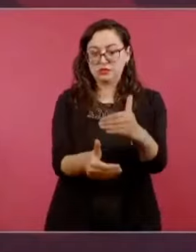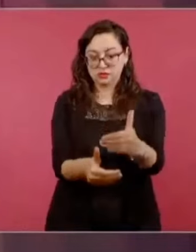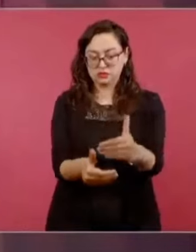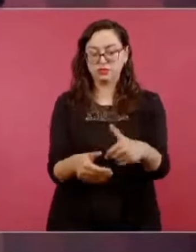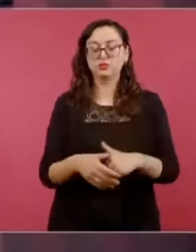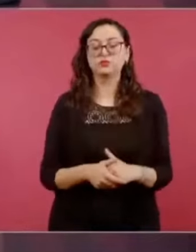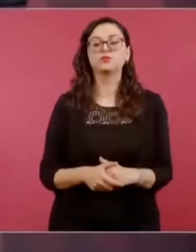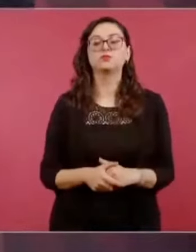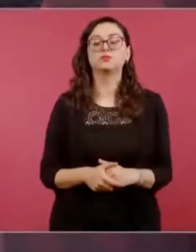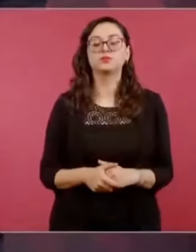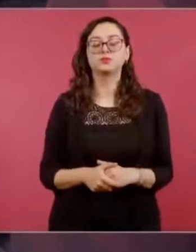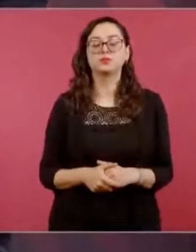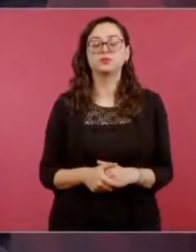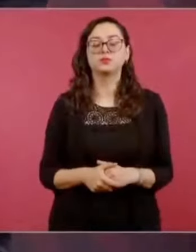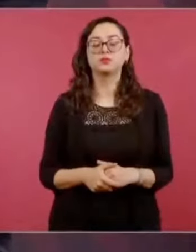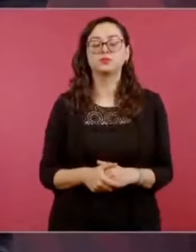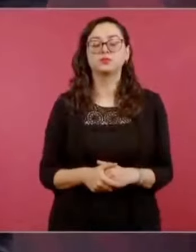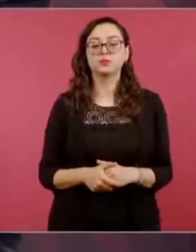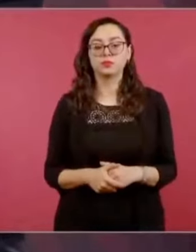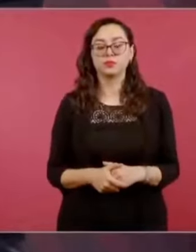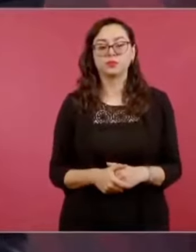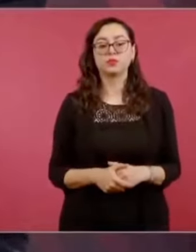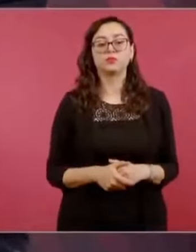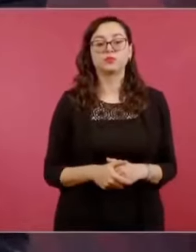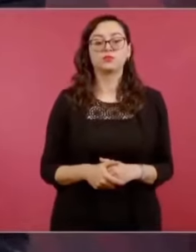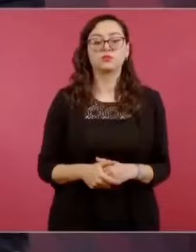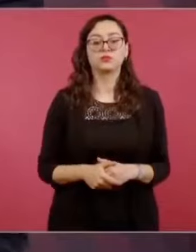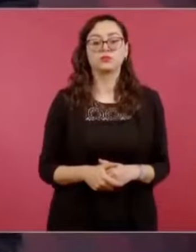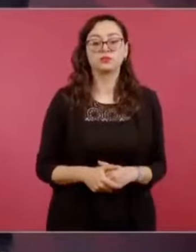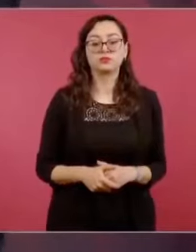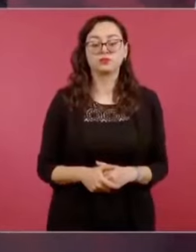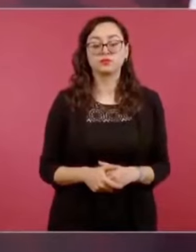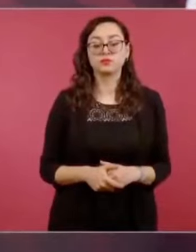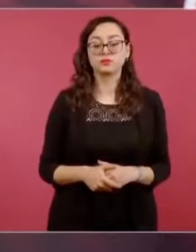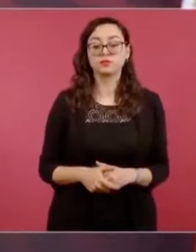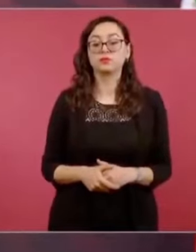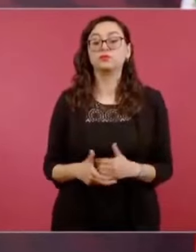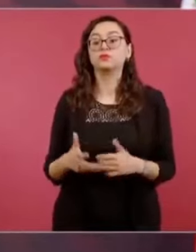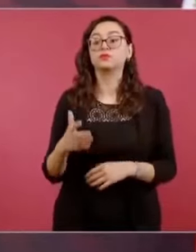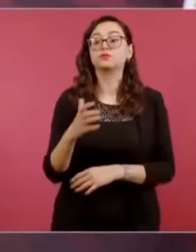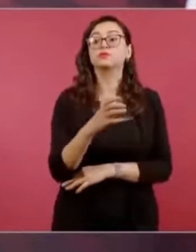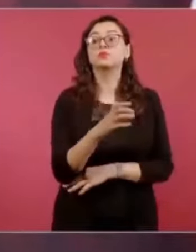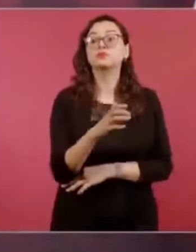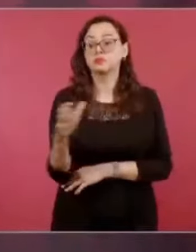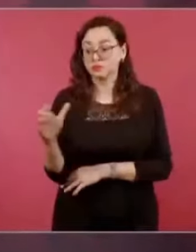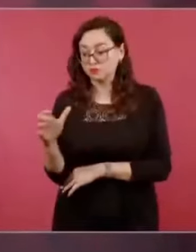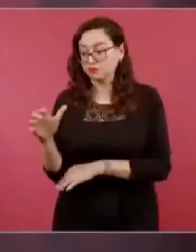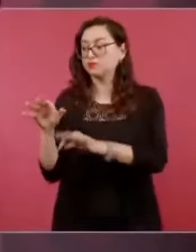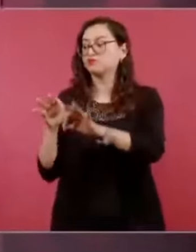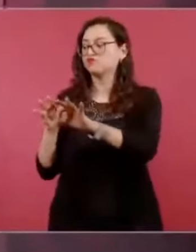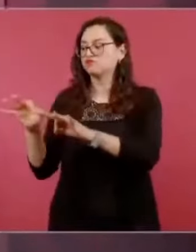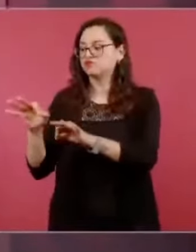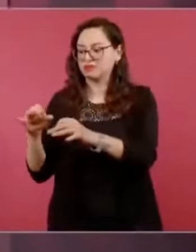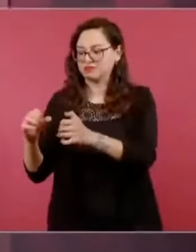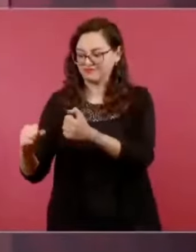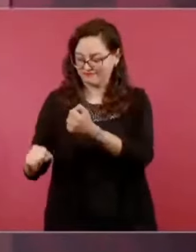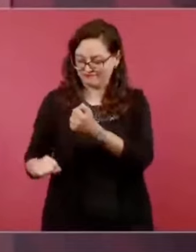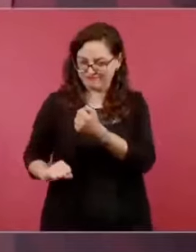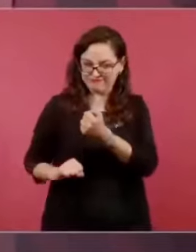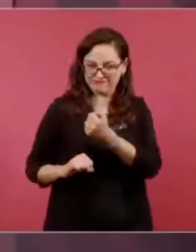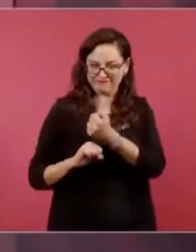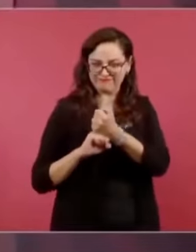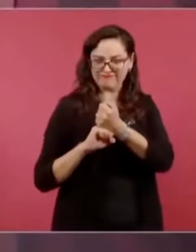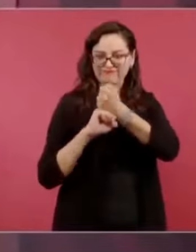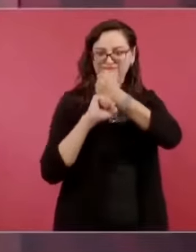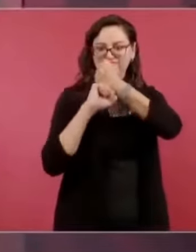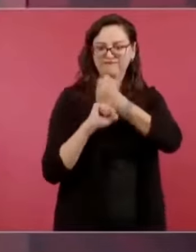organización política de obreros y campesinos como segundo eslabón de